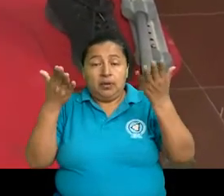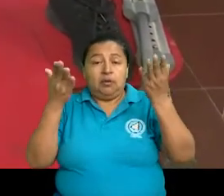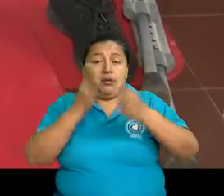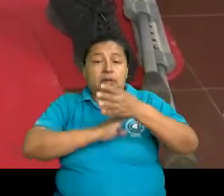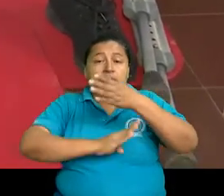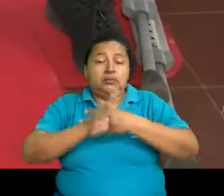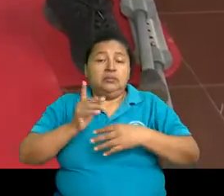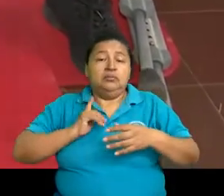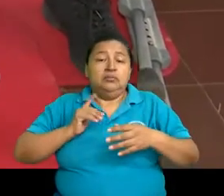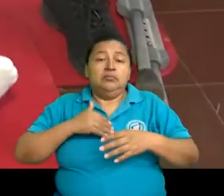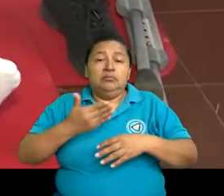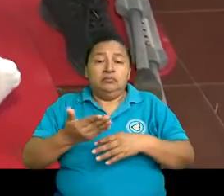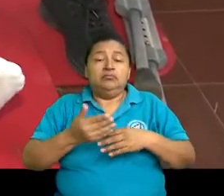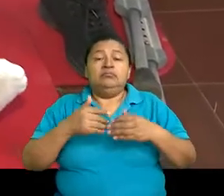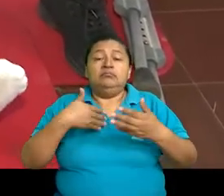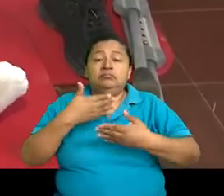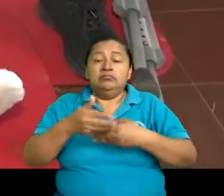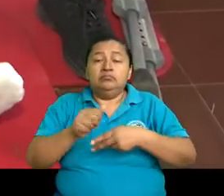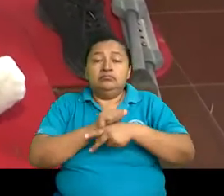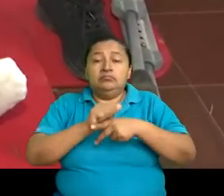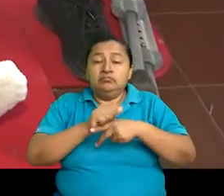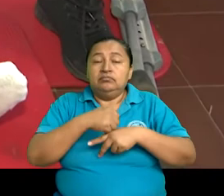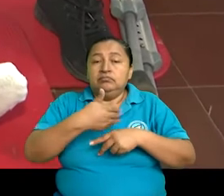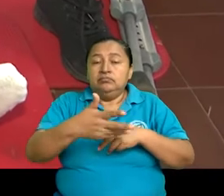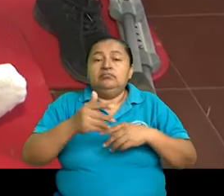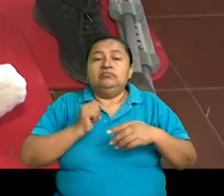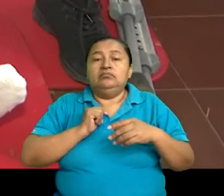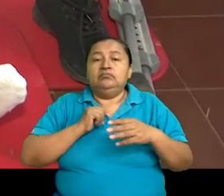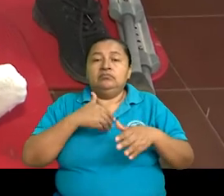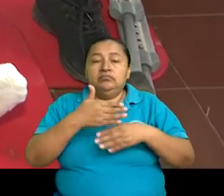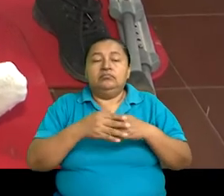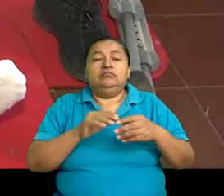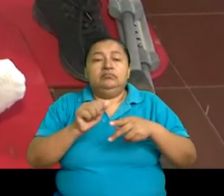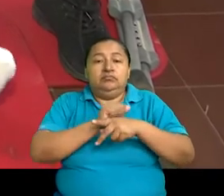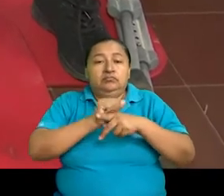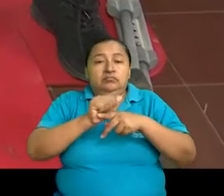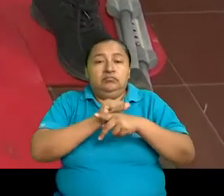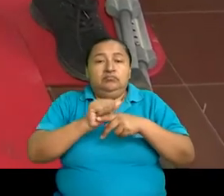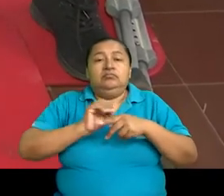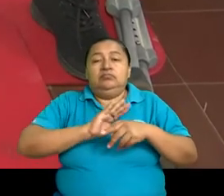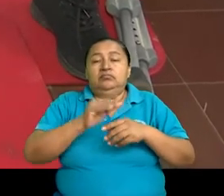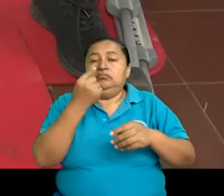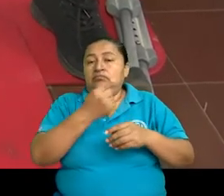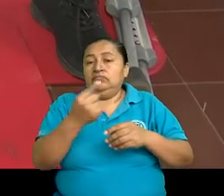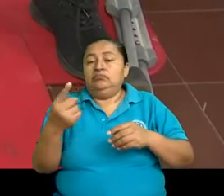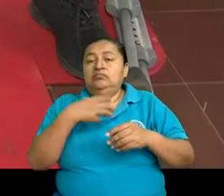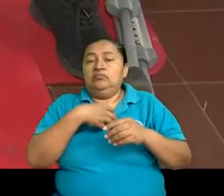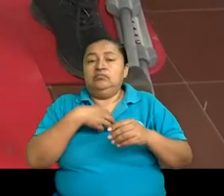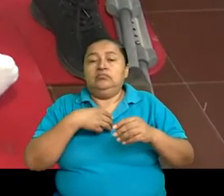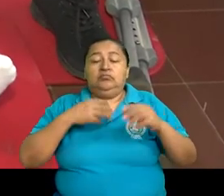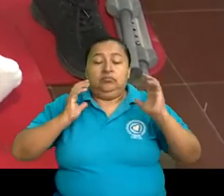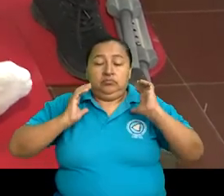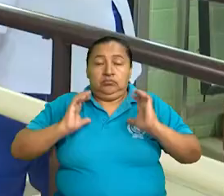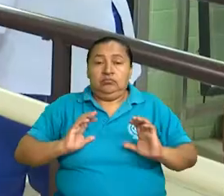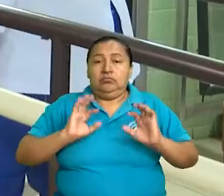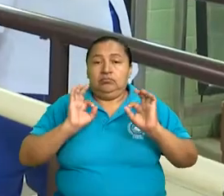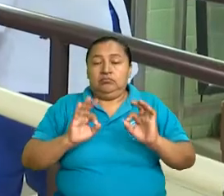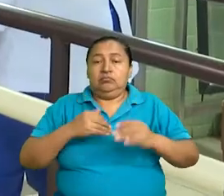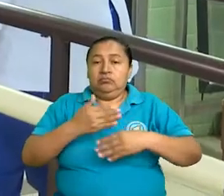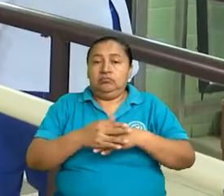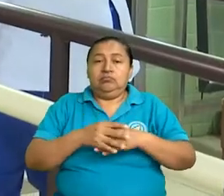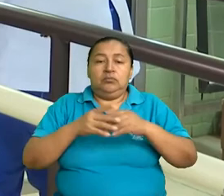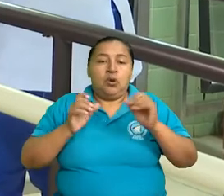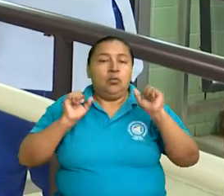discapacidad, para el funcionamiento de cada uno de sus miembros, de las